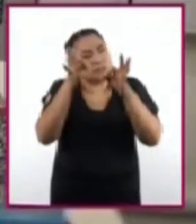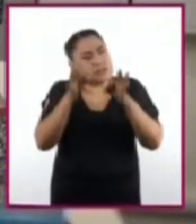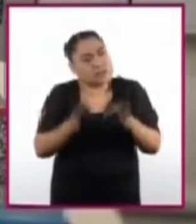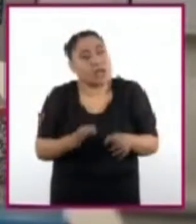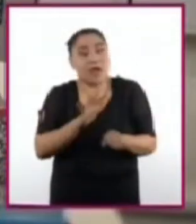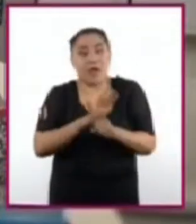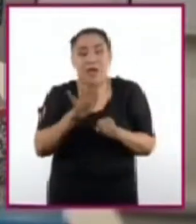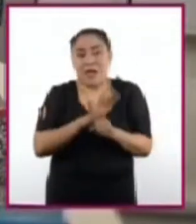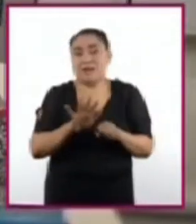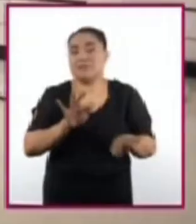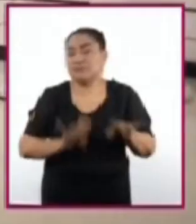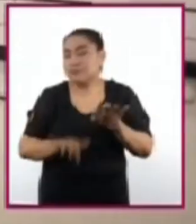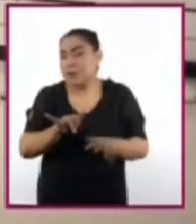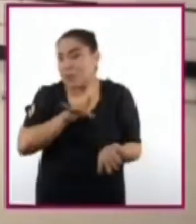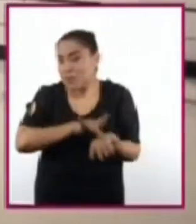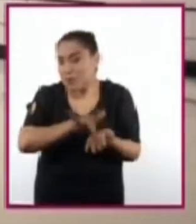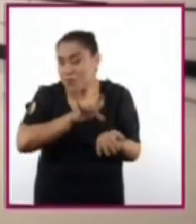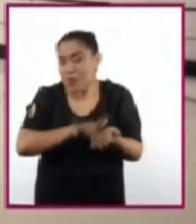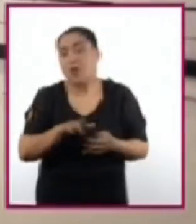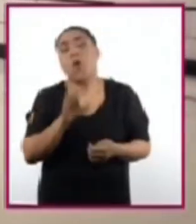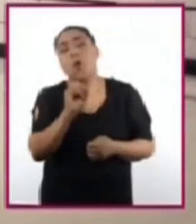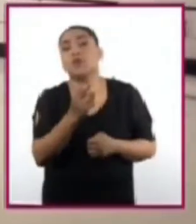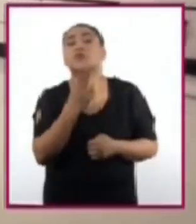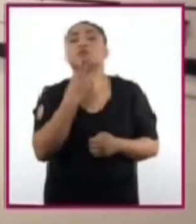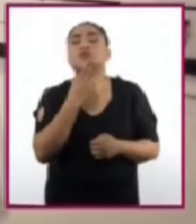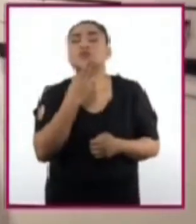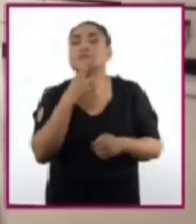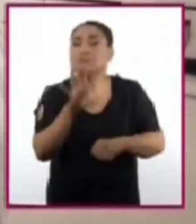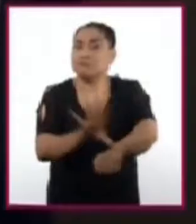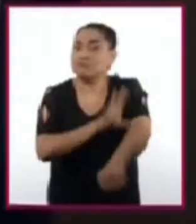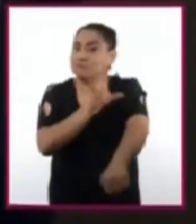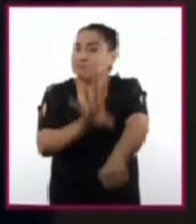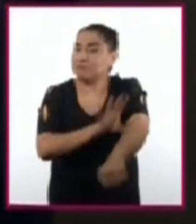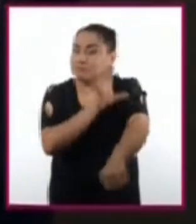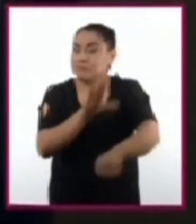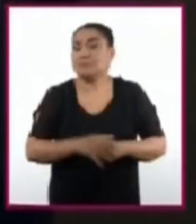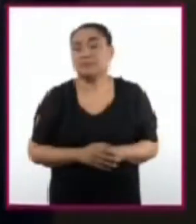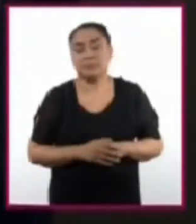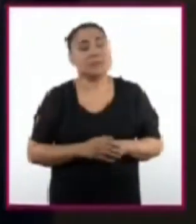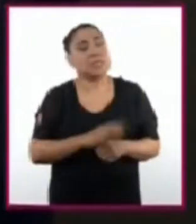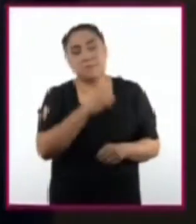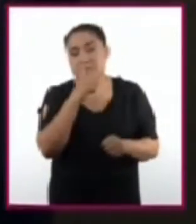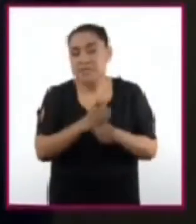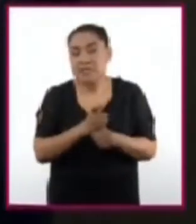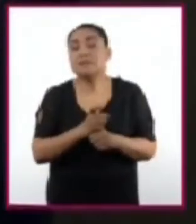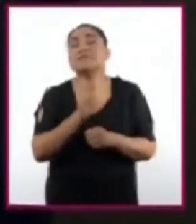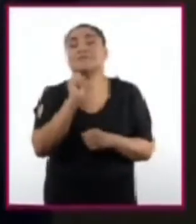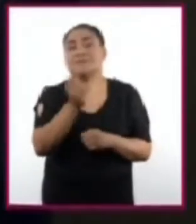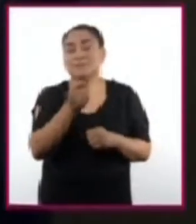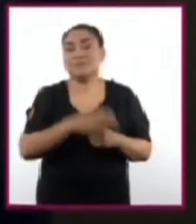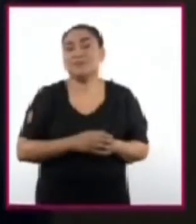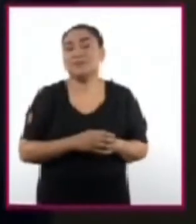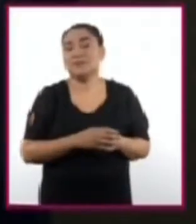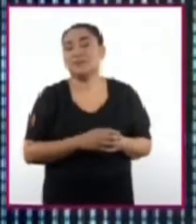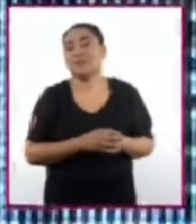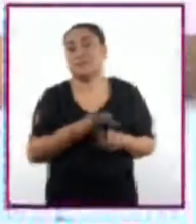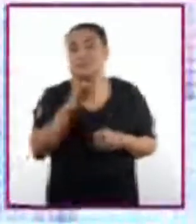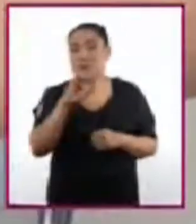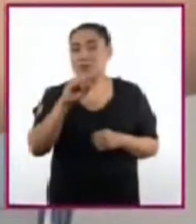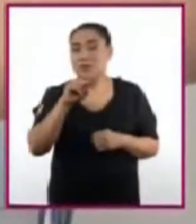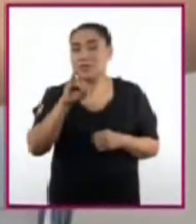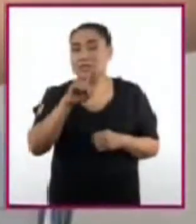de sistemas computarizados y mediante la aplicación de la energía radiante, más específicamente de la radiación ionizante.